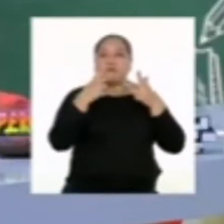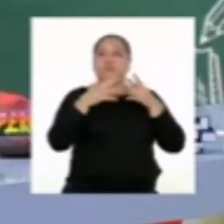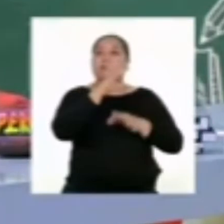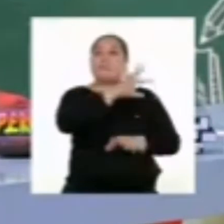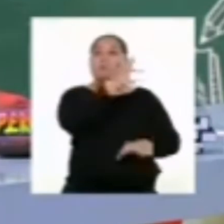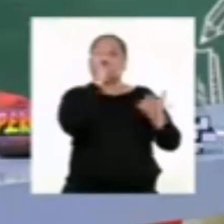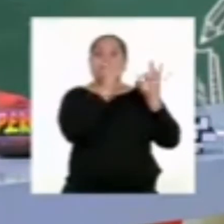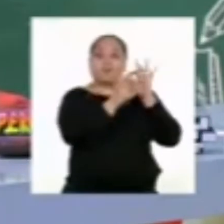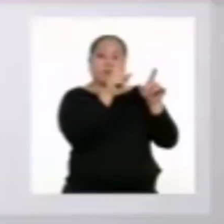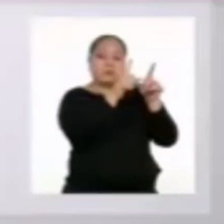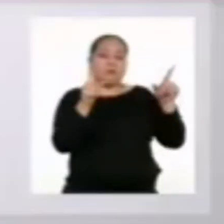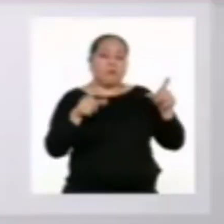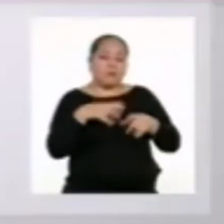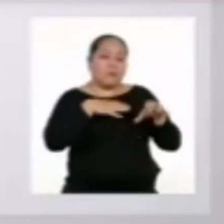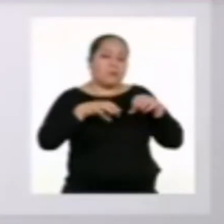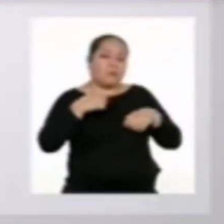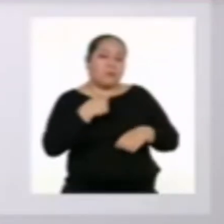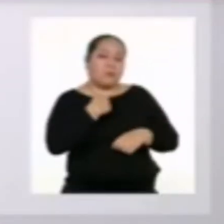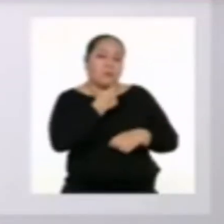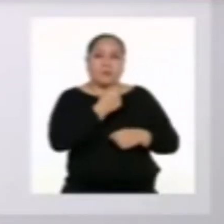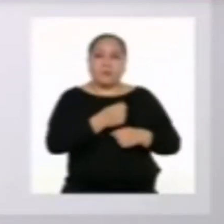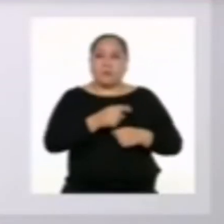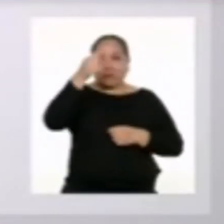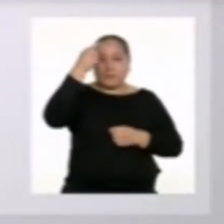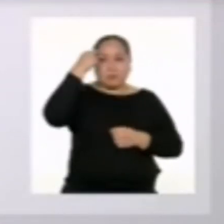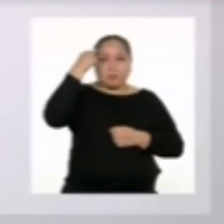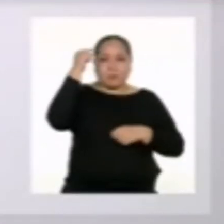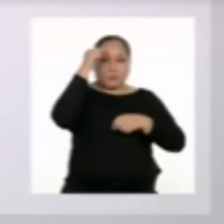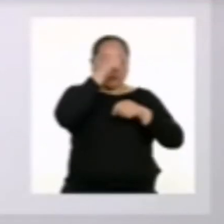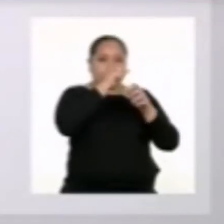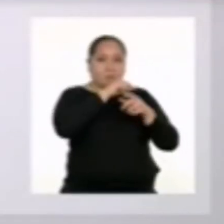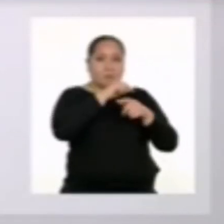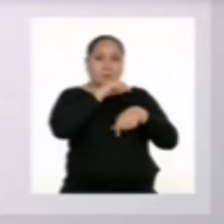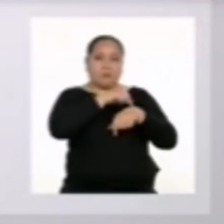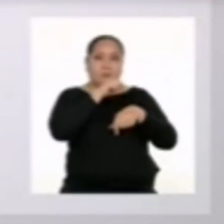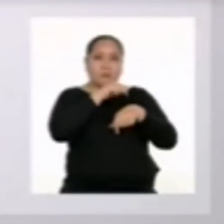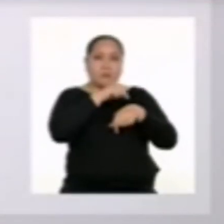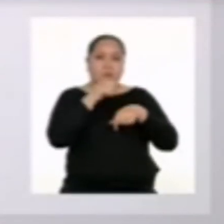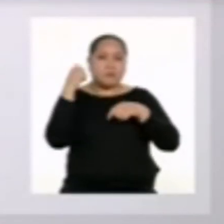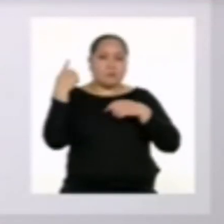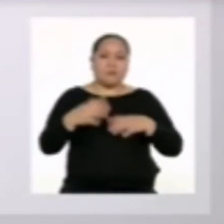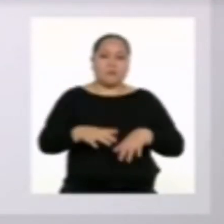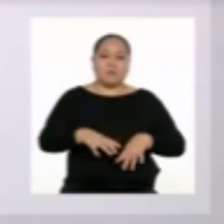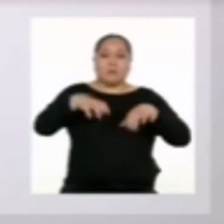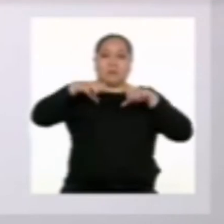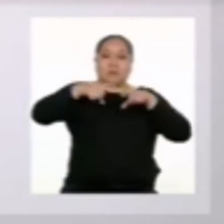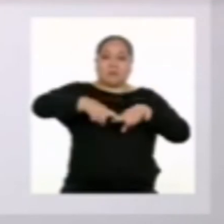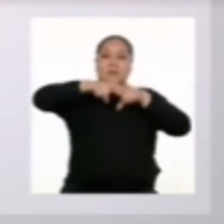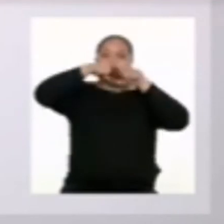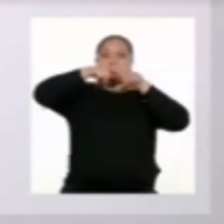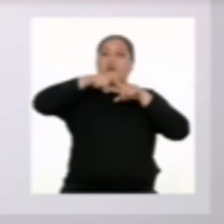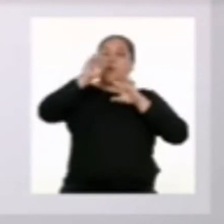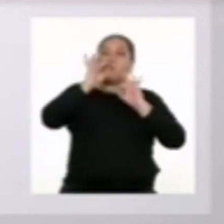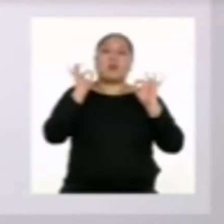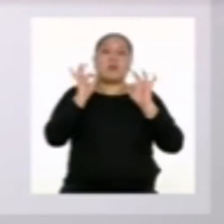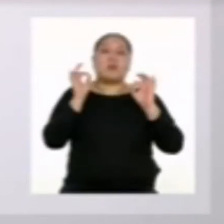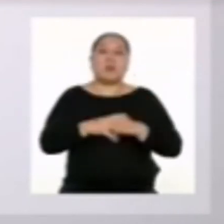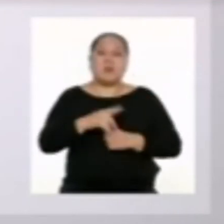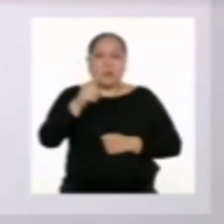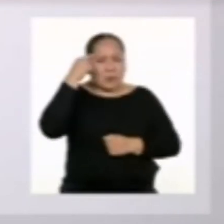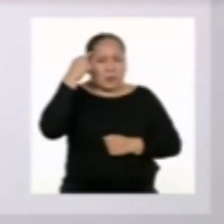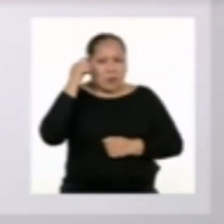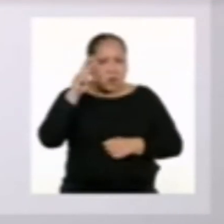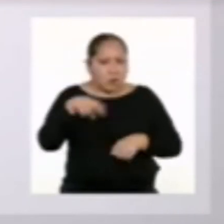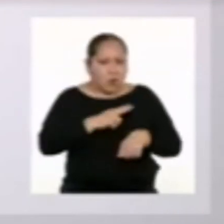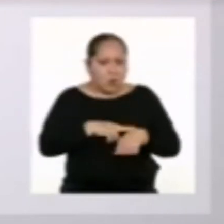espacio para hacer lo que nos gusta. ¿Qué piensas sobre ese tiempo de inactividad que mencionan? ¿Te parece normal que las y